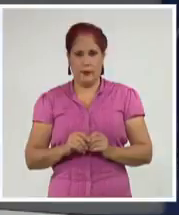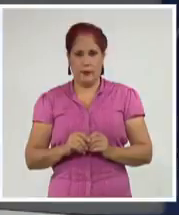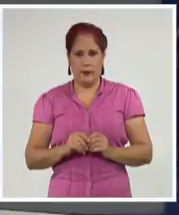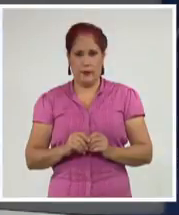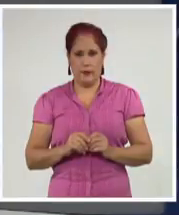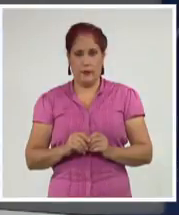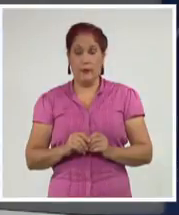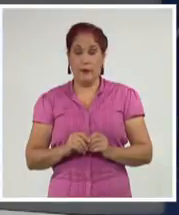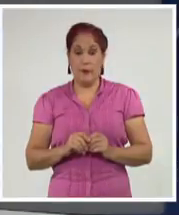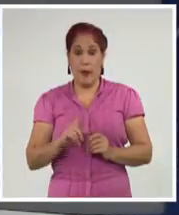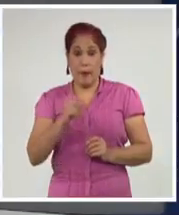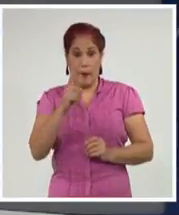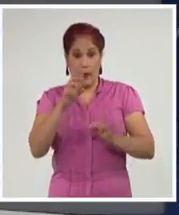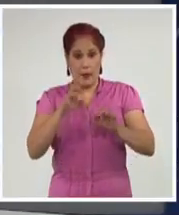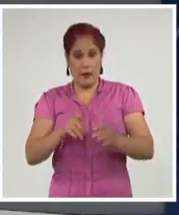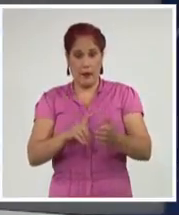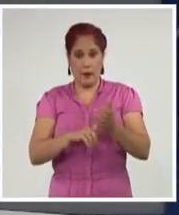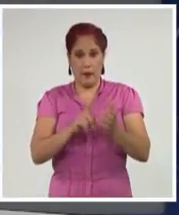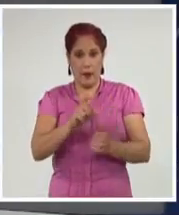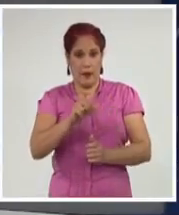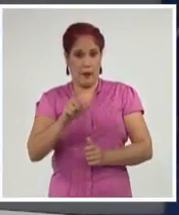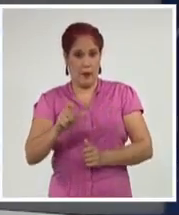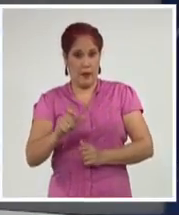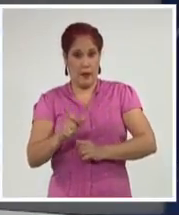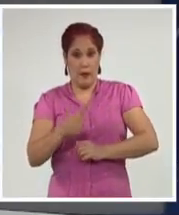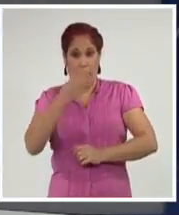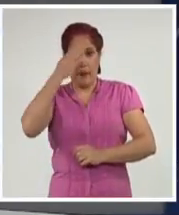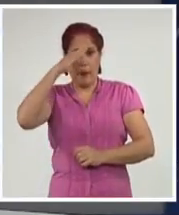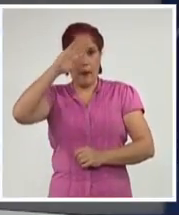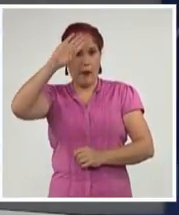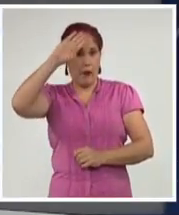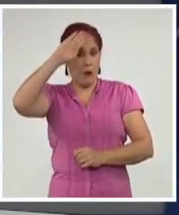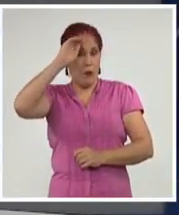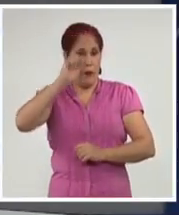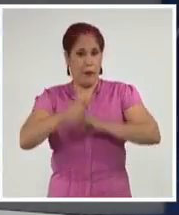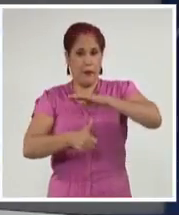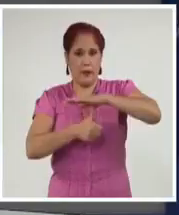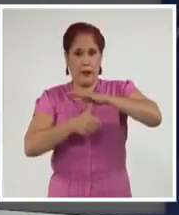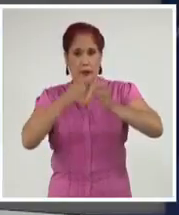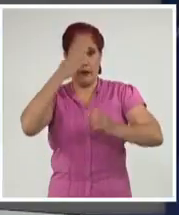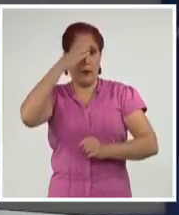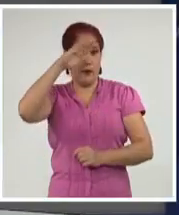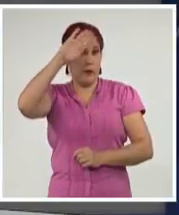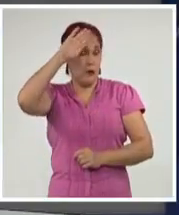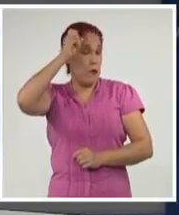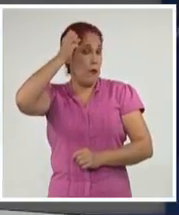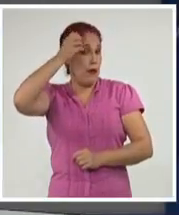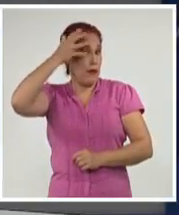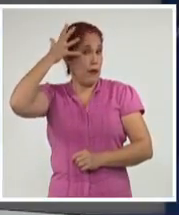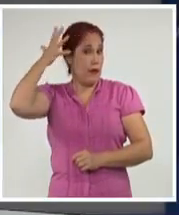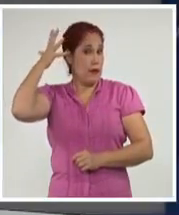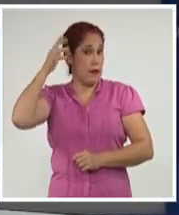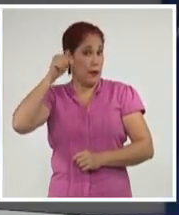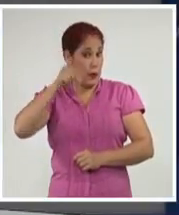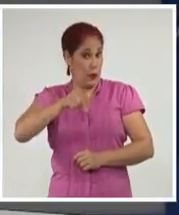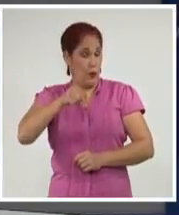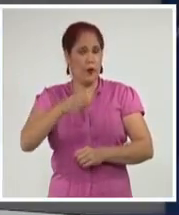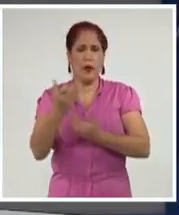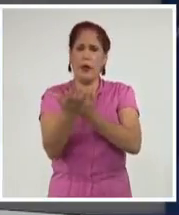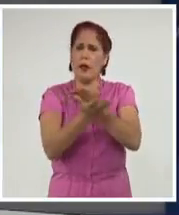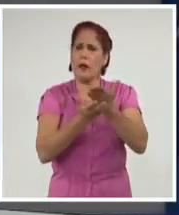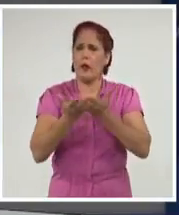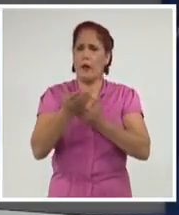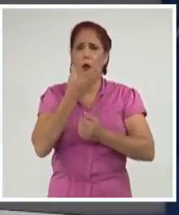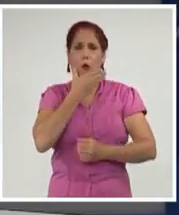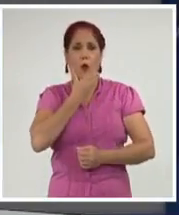El primer secretario del Comité Central del Partido Comunista de Cuba y presidente de la República, Miguel Díaz Canel Bermúdez, intercambió hoy con